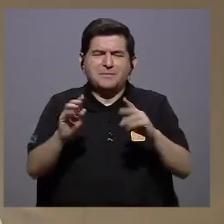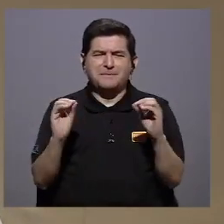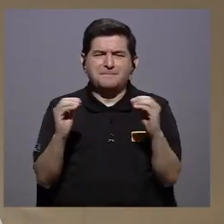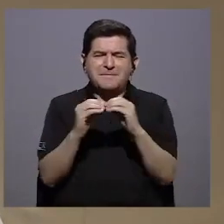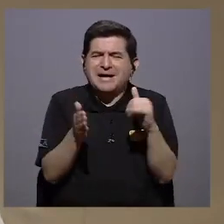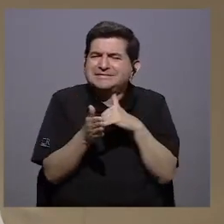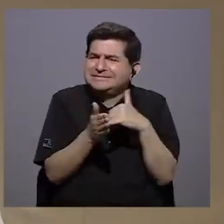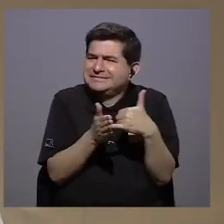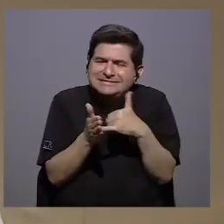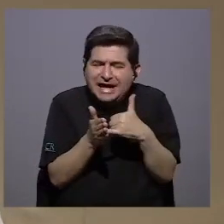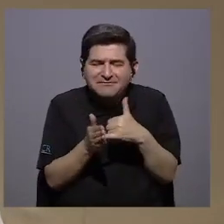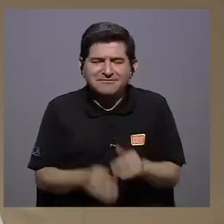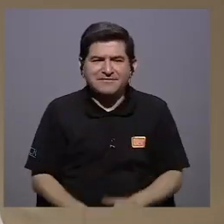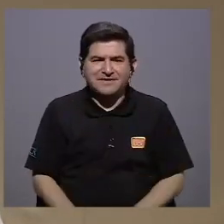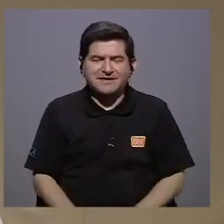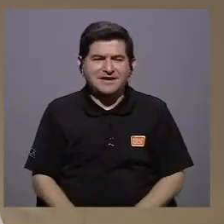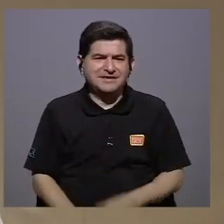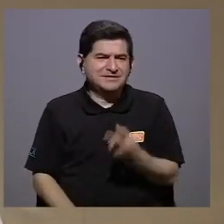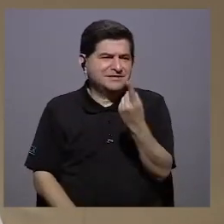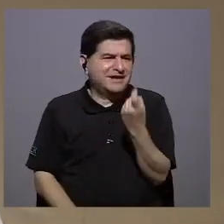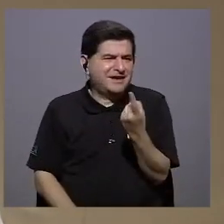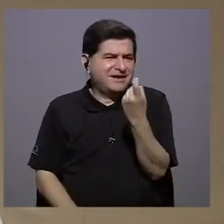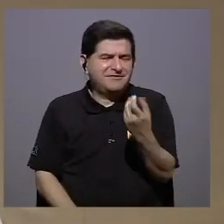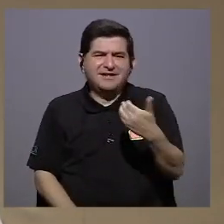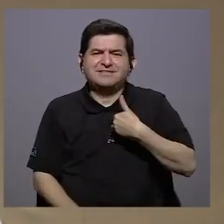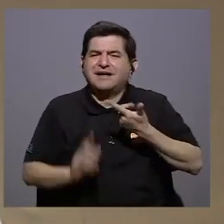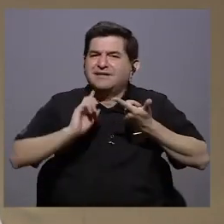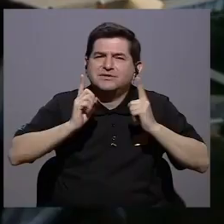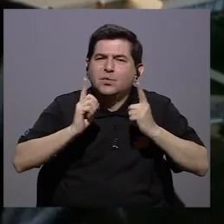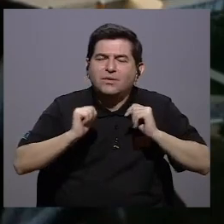vulnerables ¿cuáles son los recibos pendientes que tenemos?